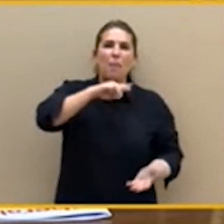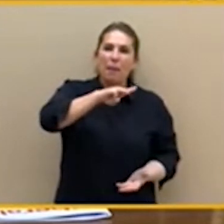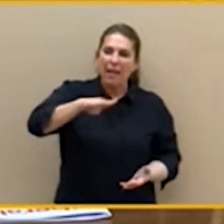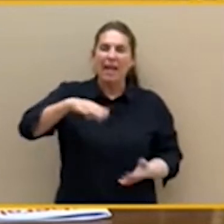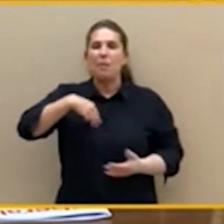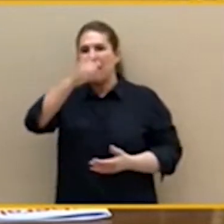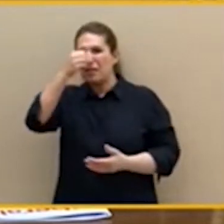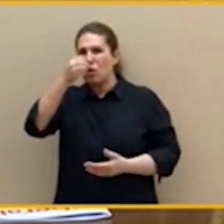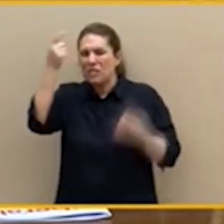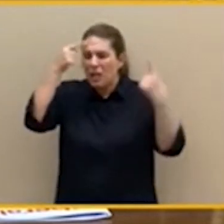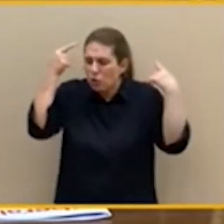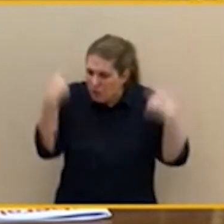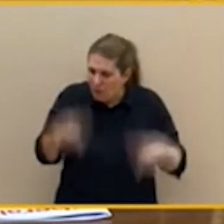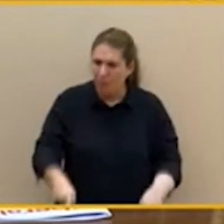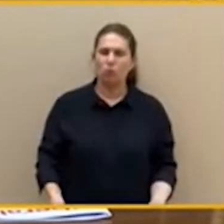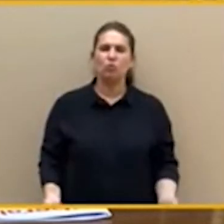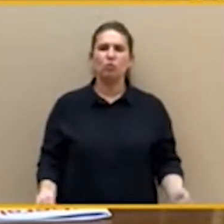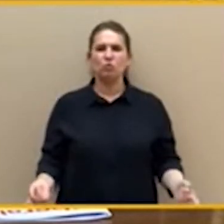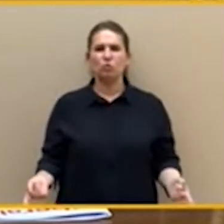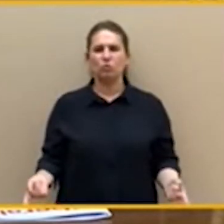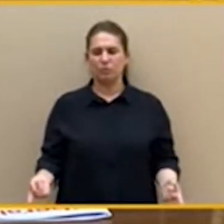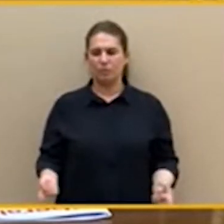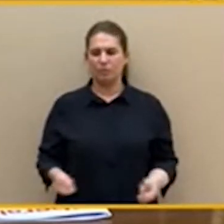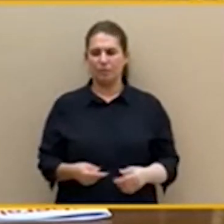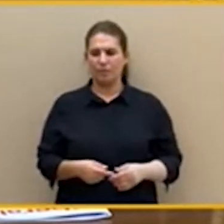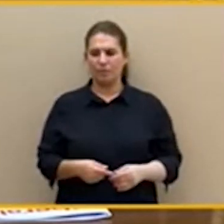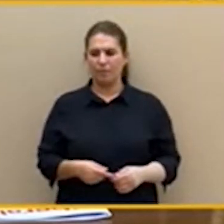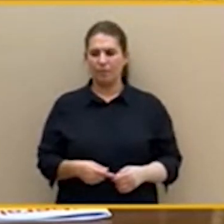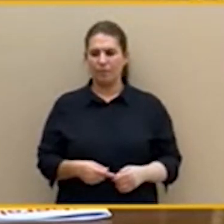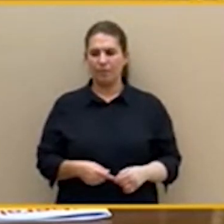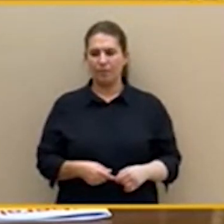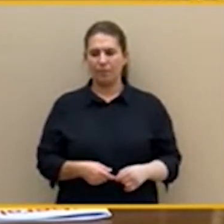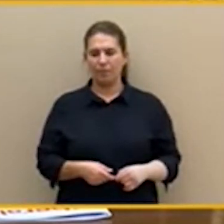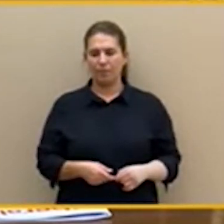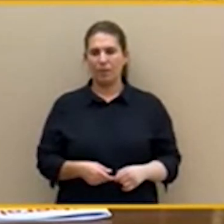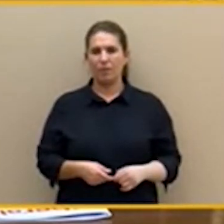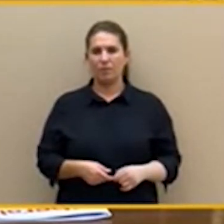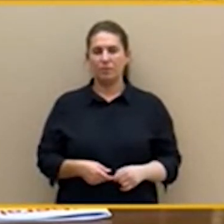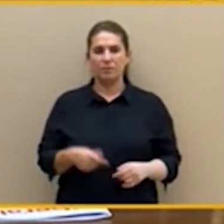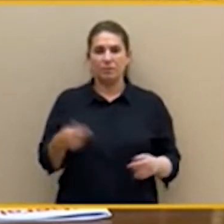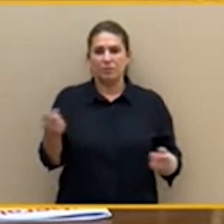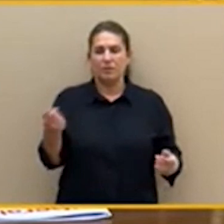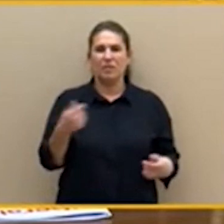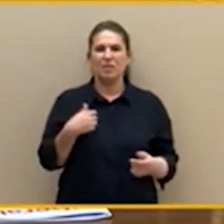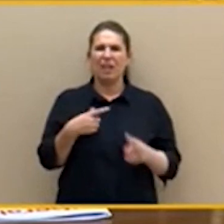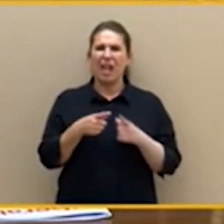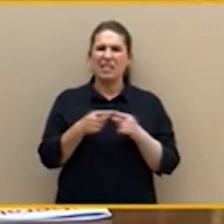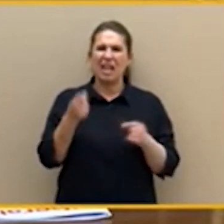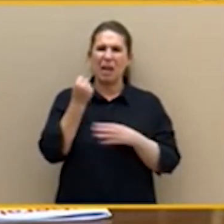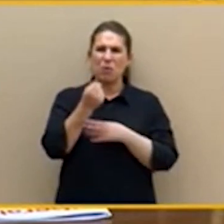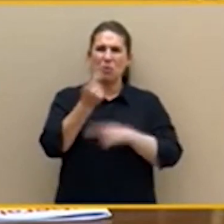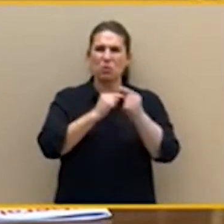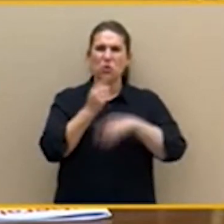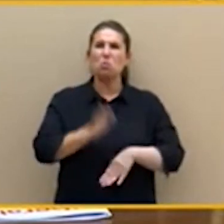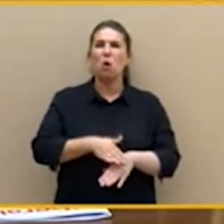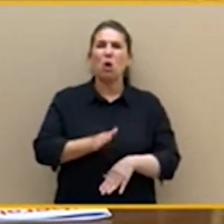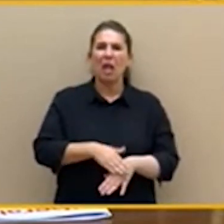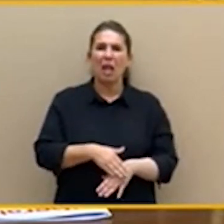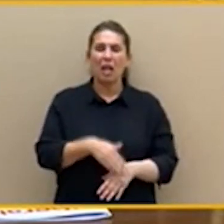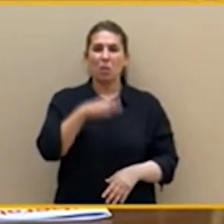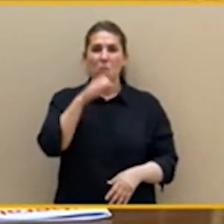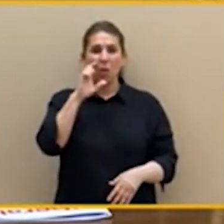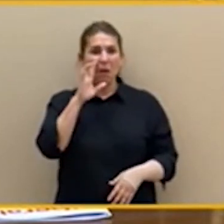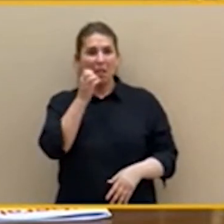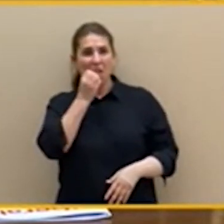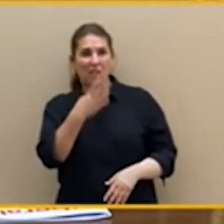Más contraprestaciones. ¿Por qué va a apoyar Esquerra a los presupuestos? ¿Porque les parezca bien las políticas de fomento del empleo? No, porque